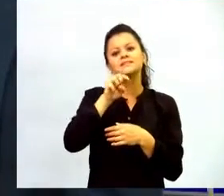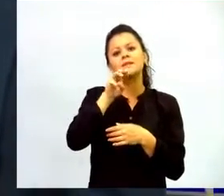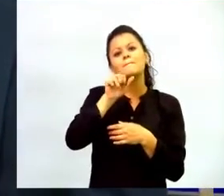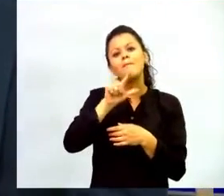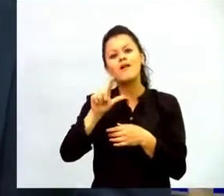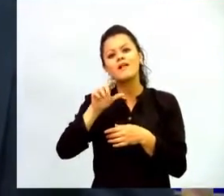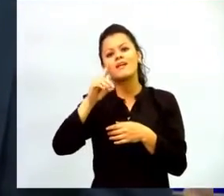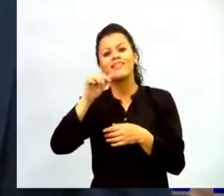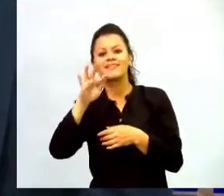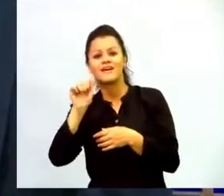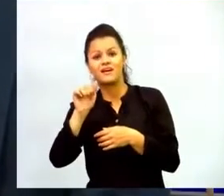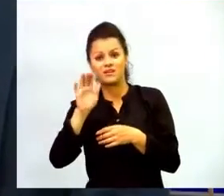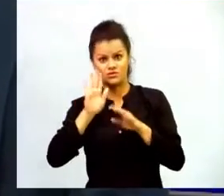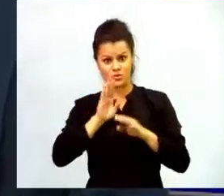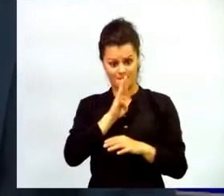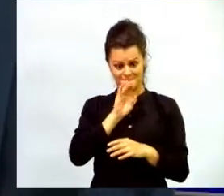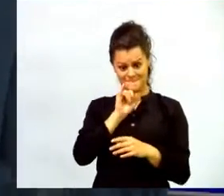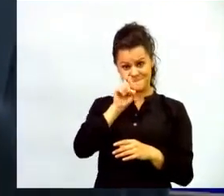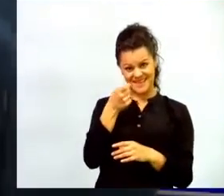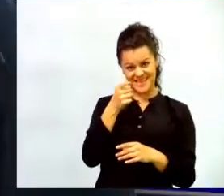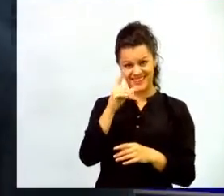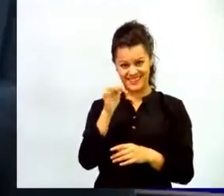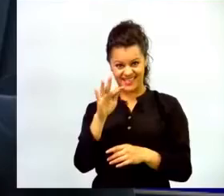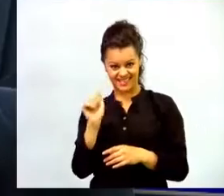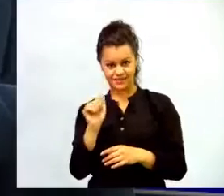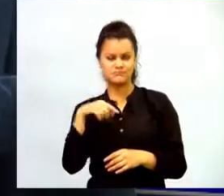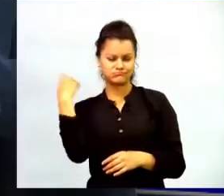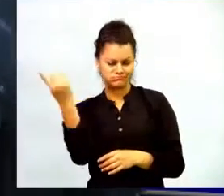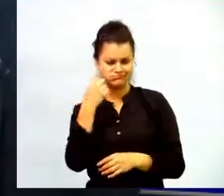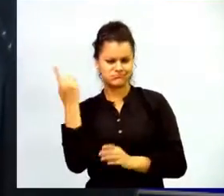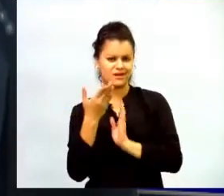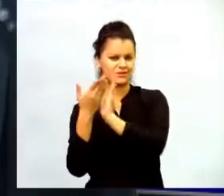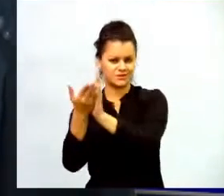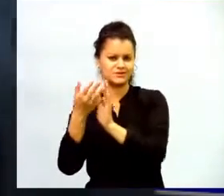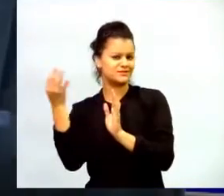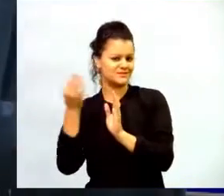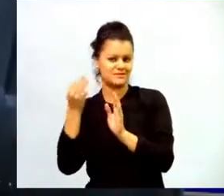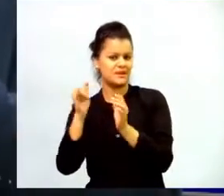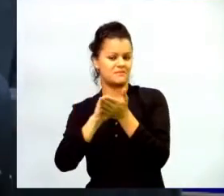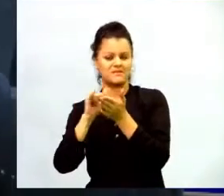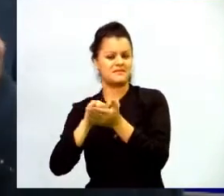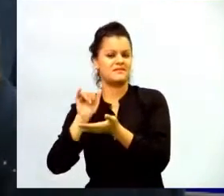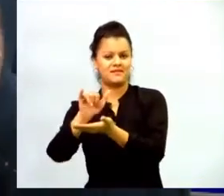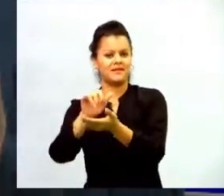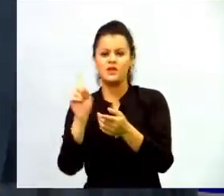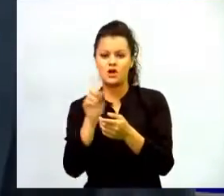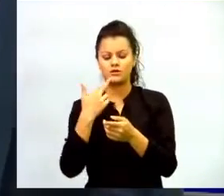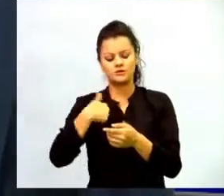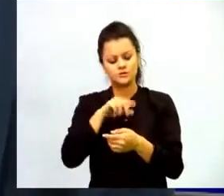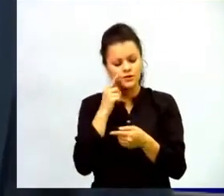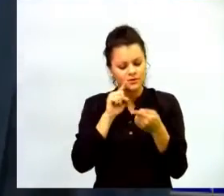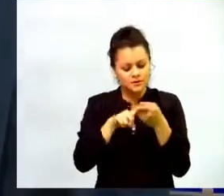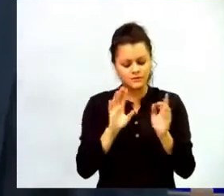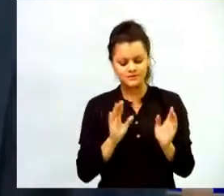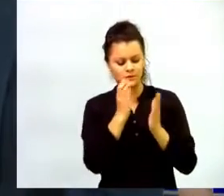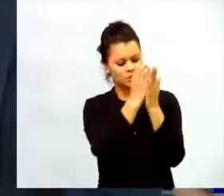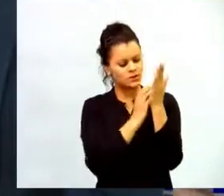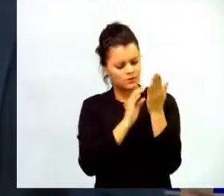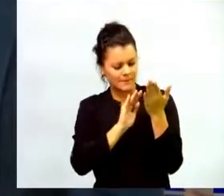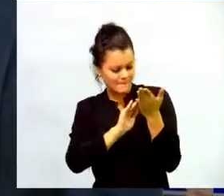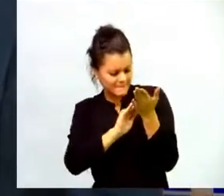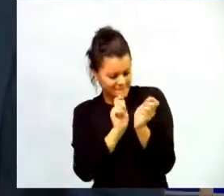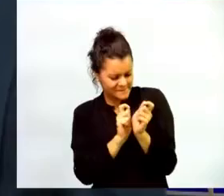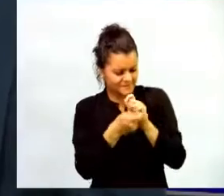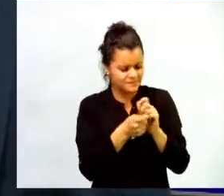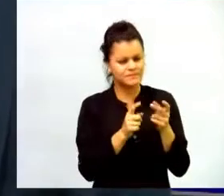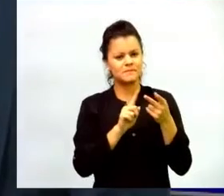que normalmente, tradicionalmente pasaba con la educación, para la personalización del currículo, para la personalización del contenido. Y finalmente, ojalá un